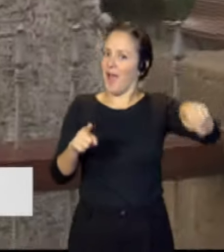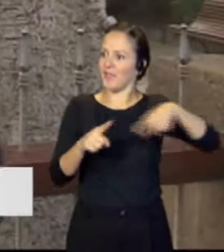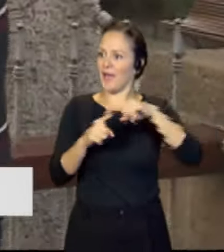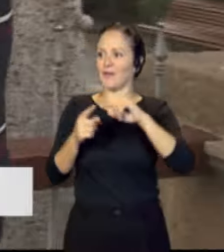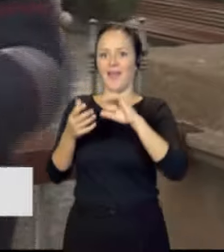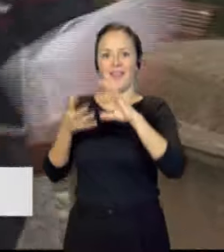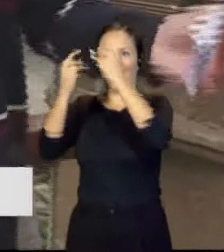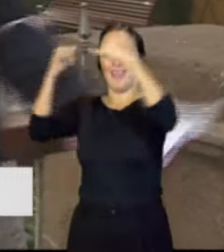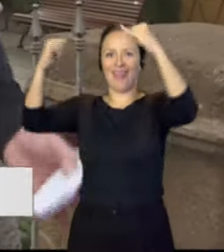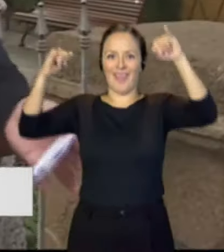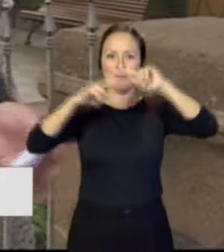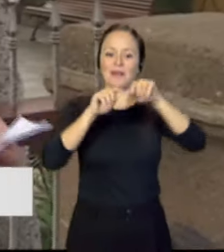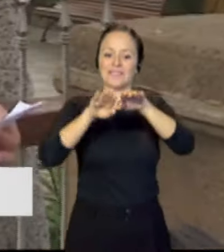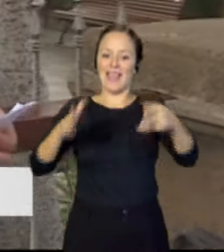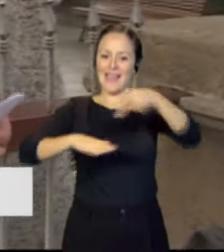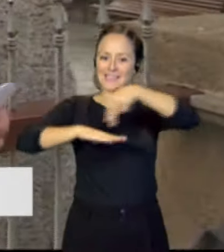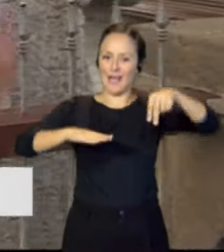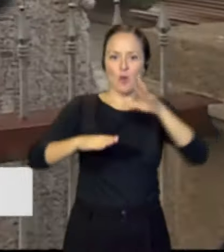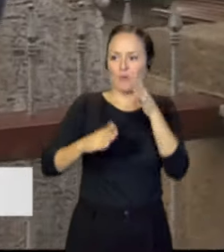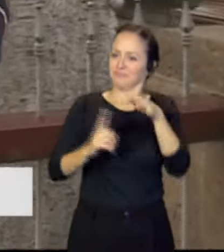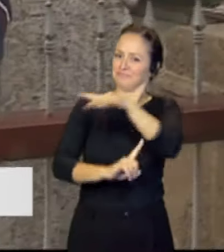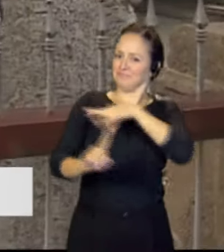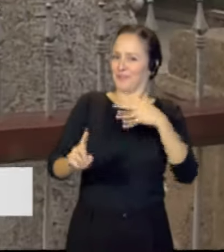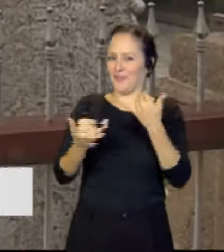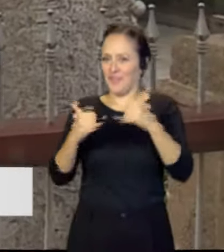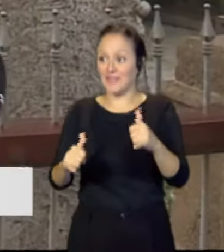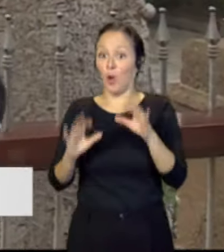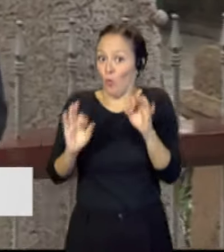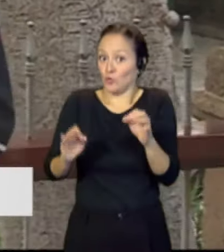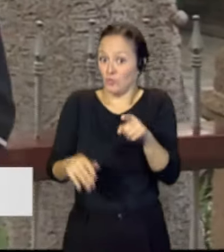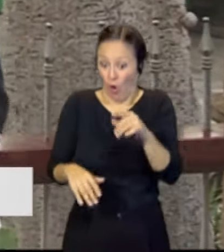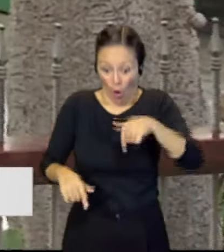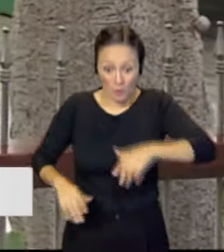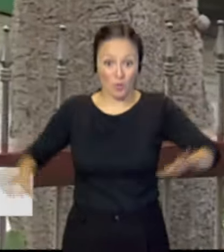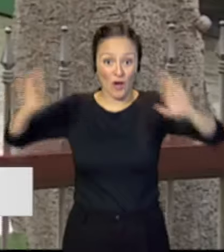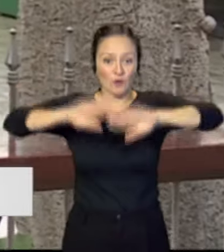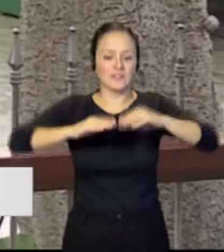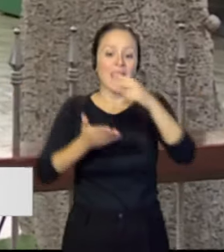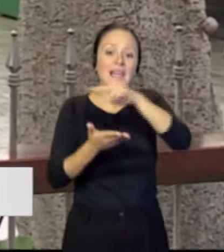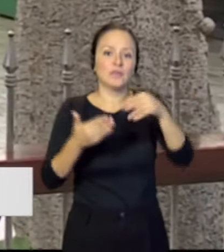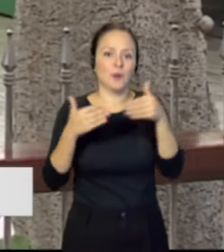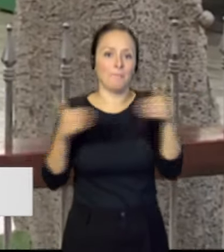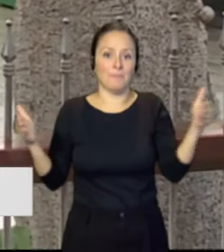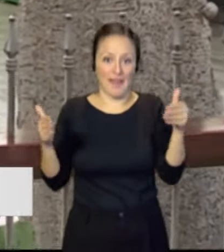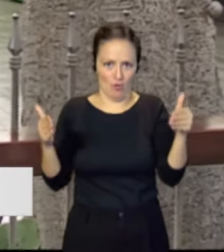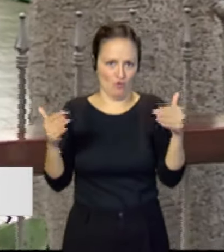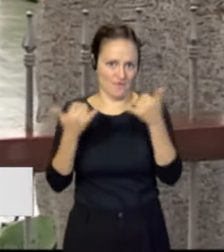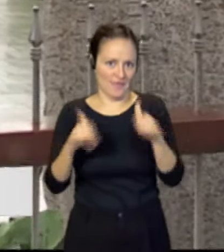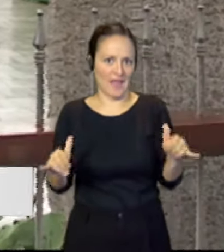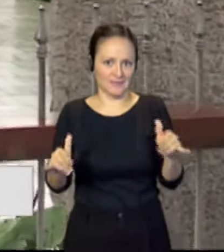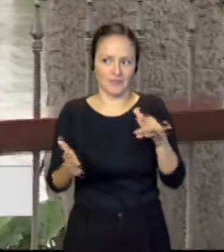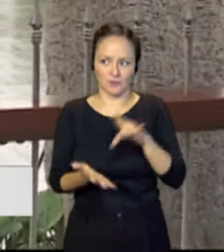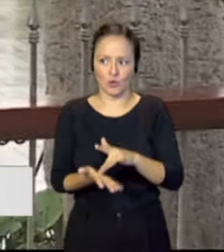también con su escenario en un ambiente festivo como corresponde. Y esta noche, como tú decías, es la lectura del pregón de las fiestas